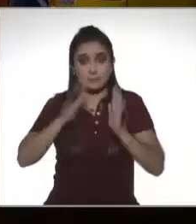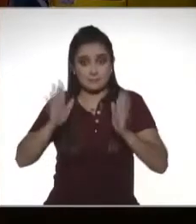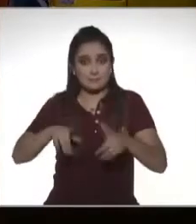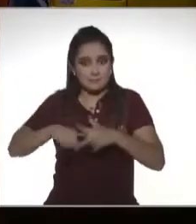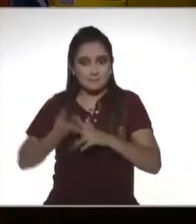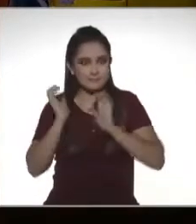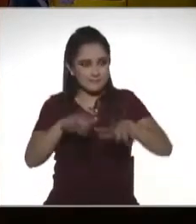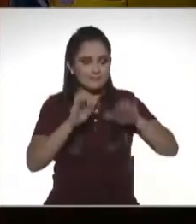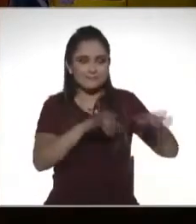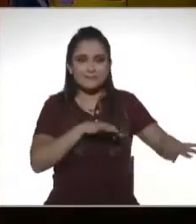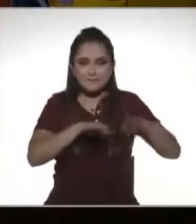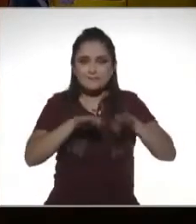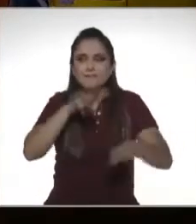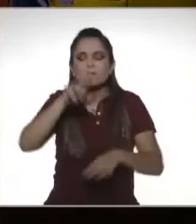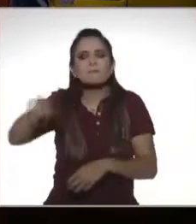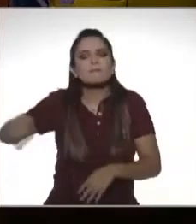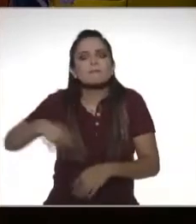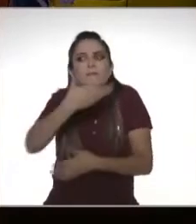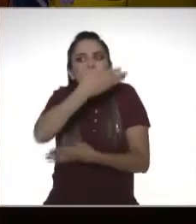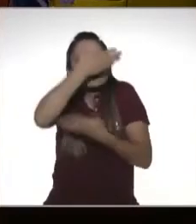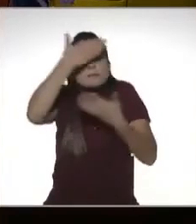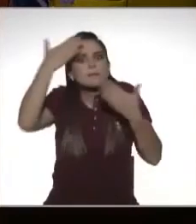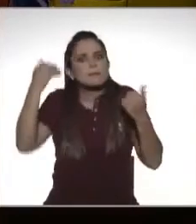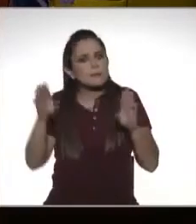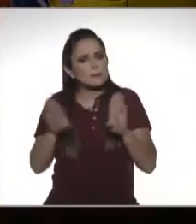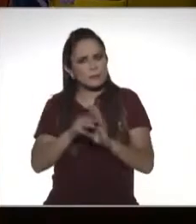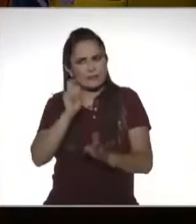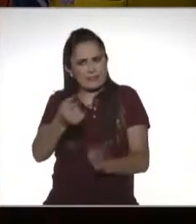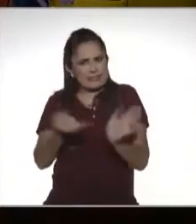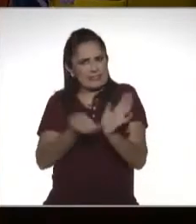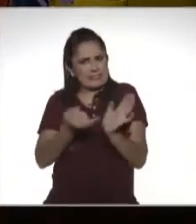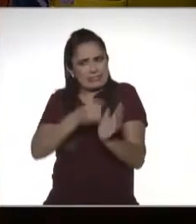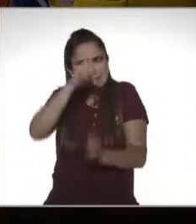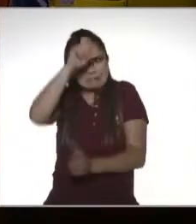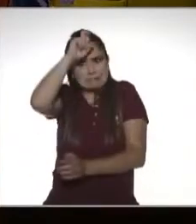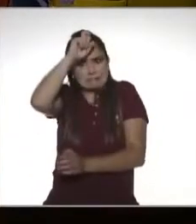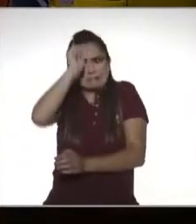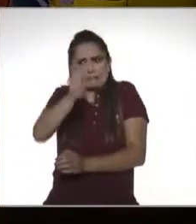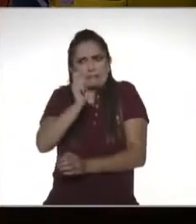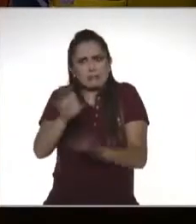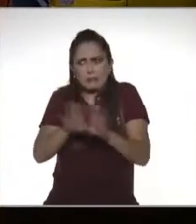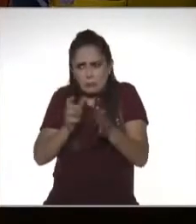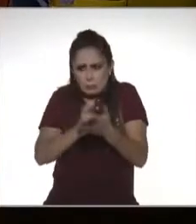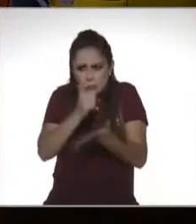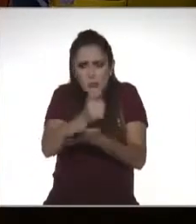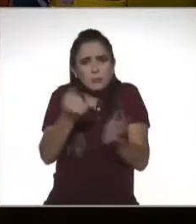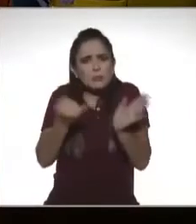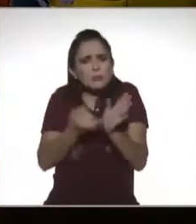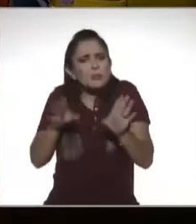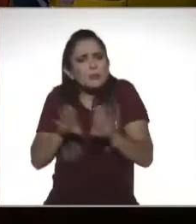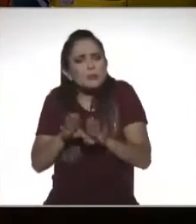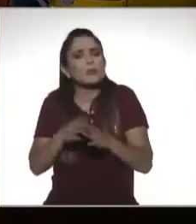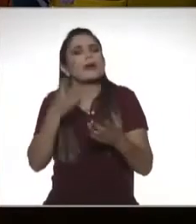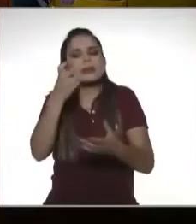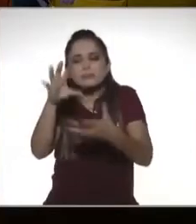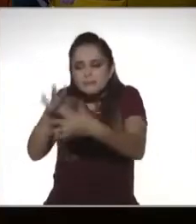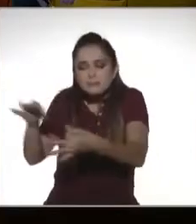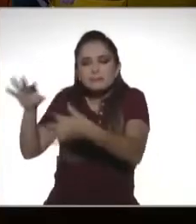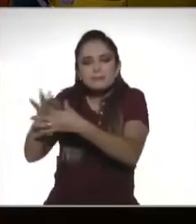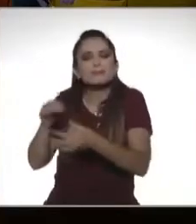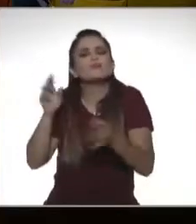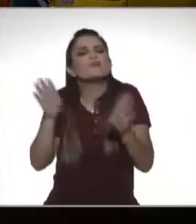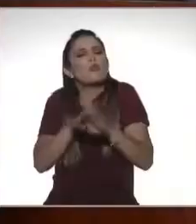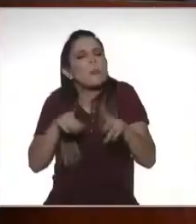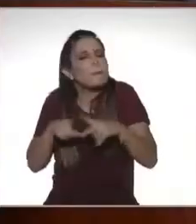laboral no tienen ni idea de cómo funcionan los impuestos, de cuáles son las obligaciones que tienen, ¿cómo se debe empezar a crear esta cultura?